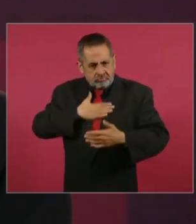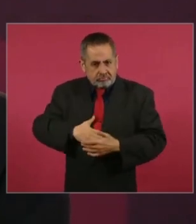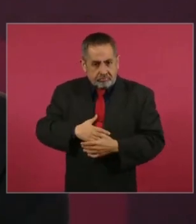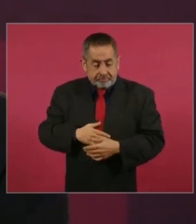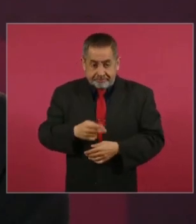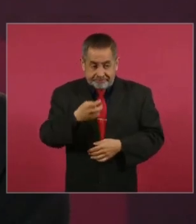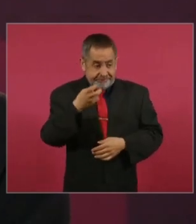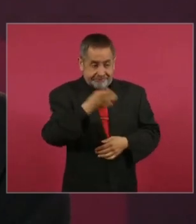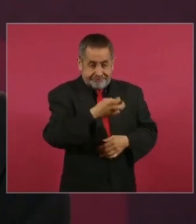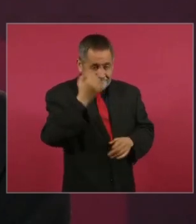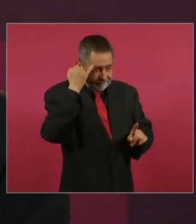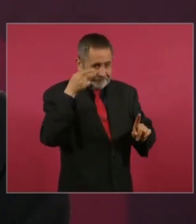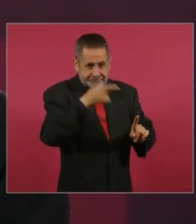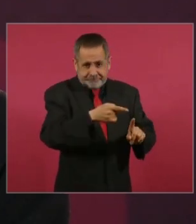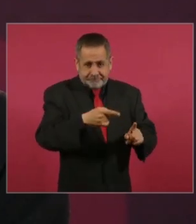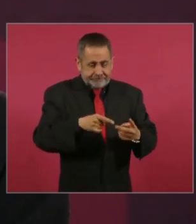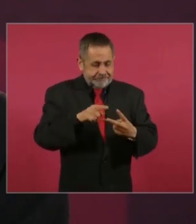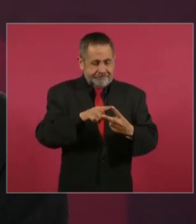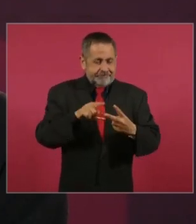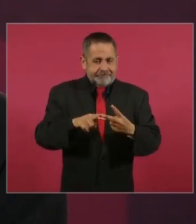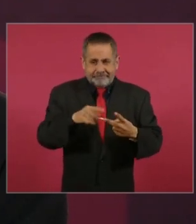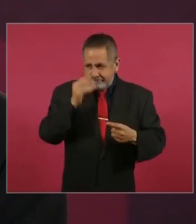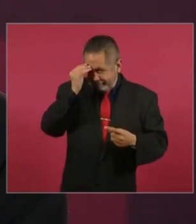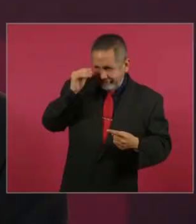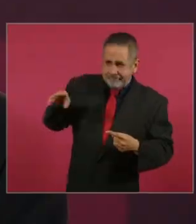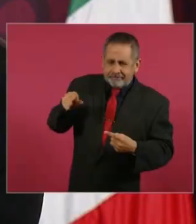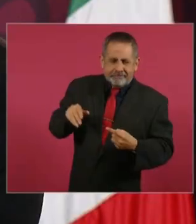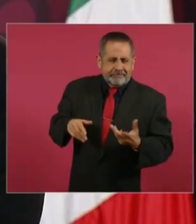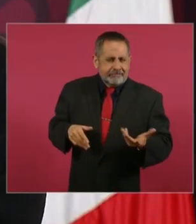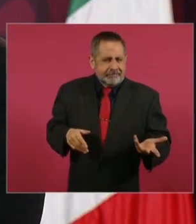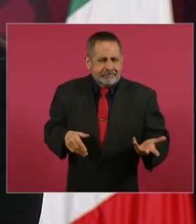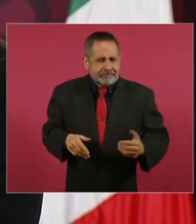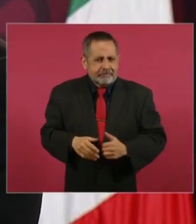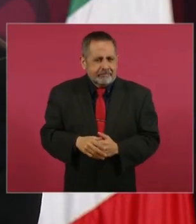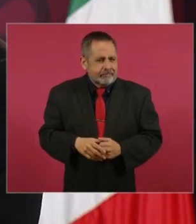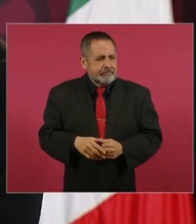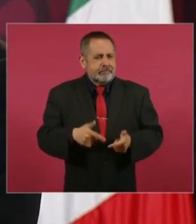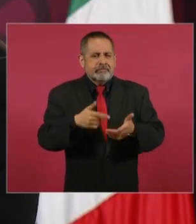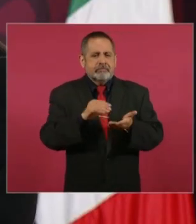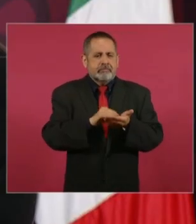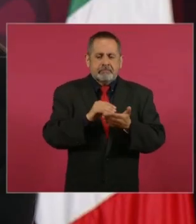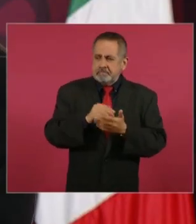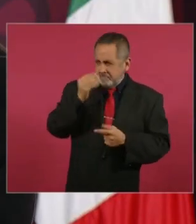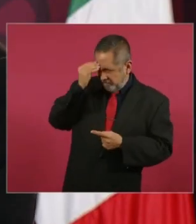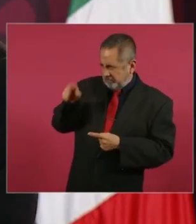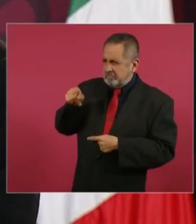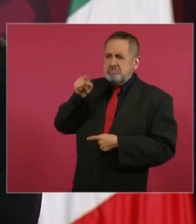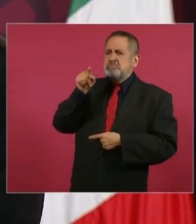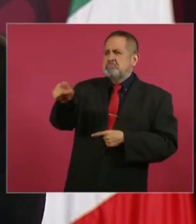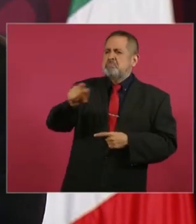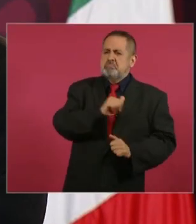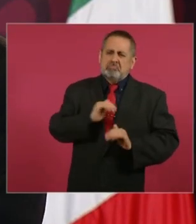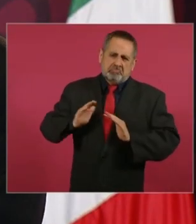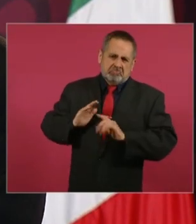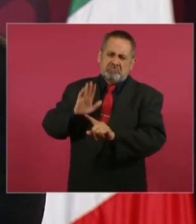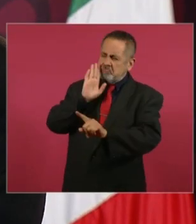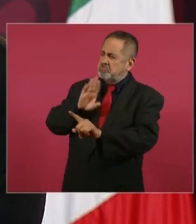Con ese propósito, seguir culpando al Ejército